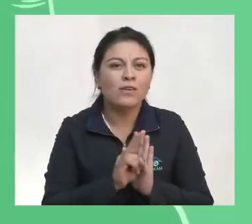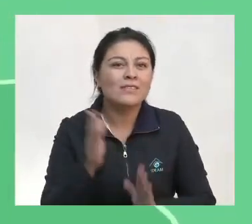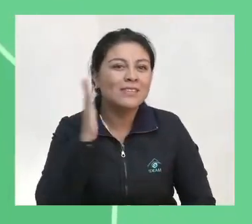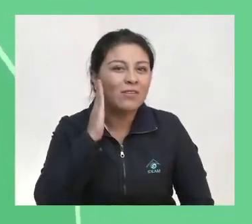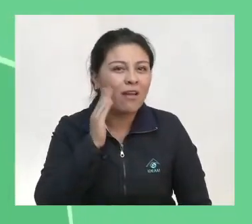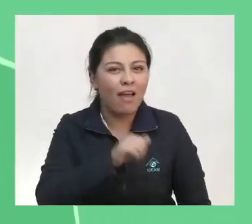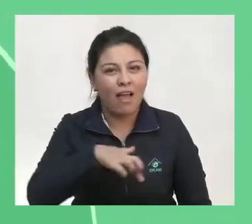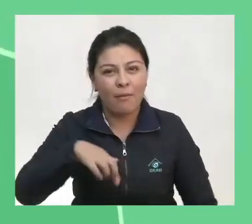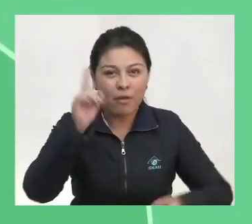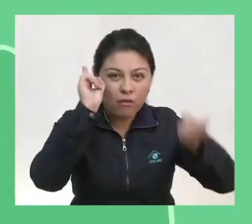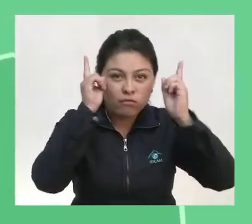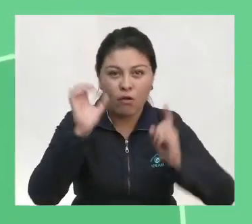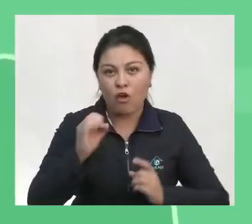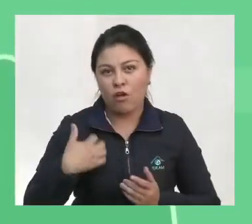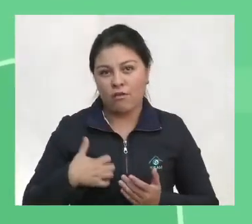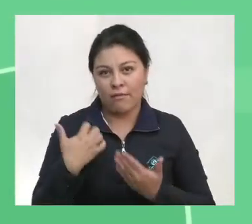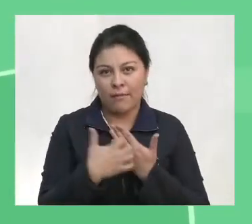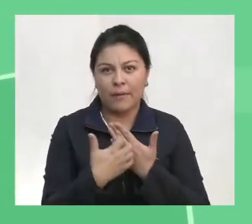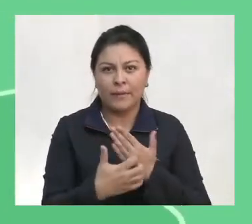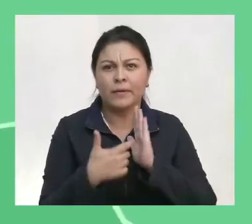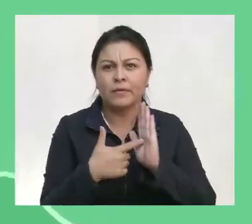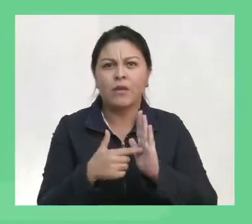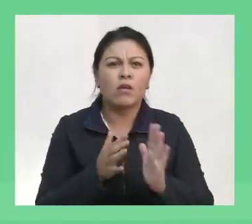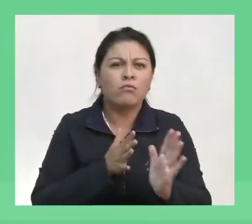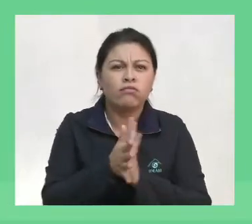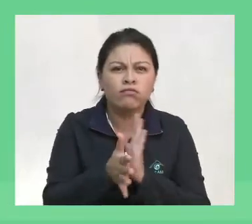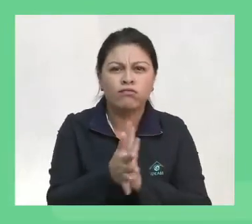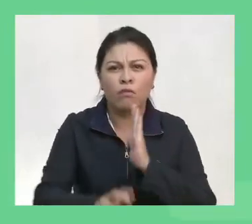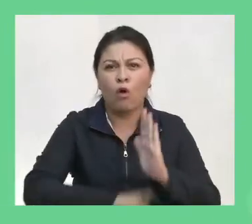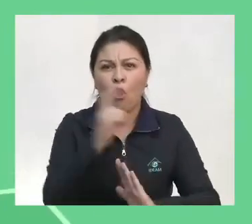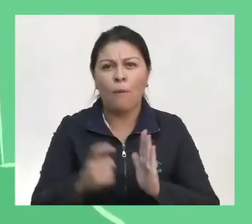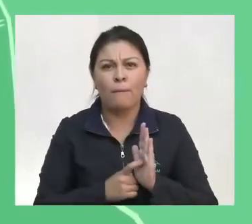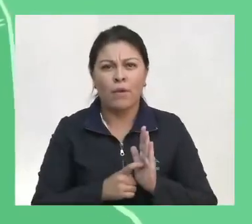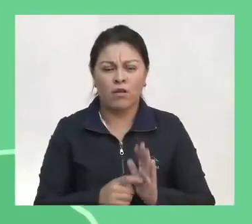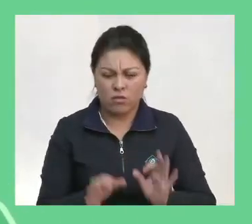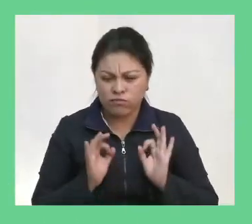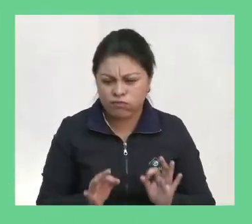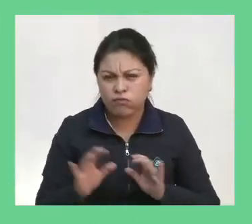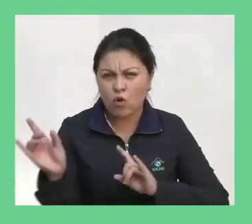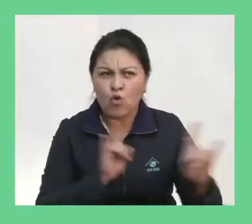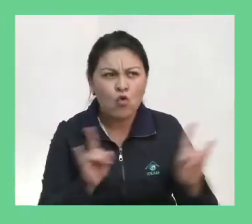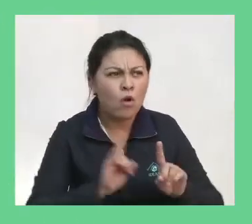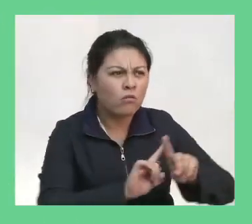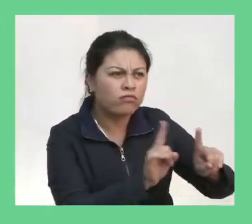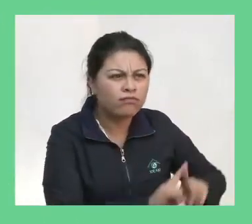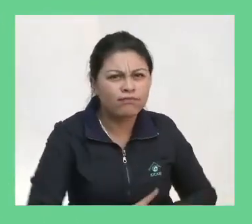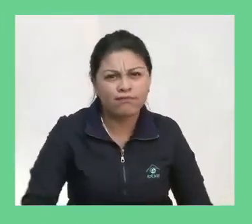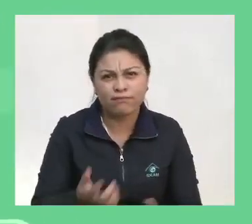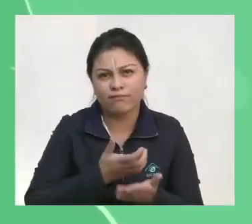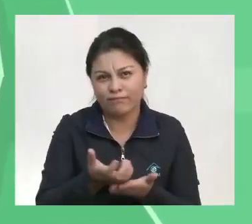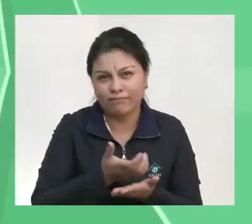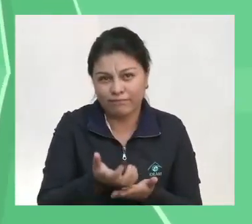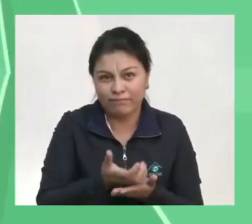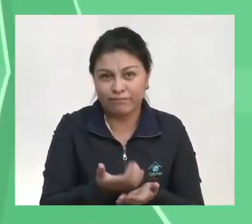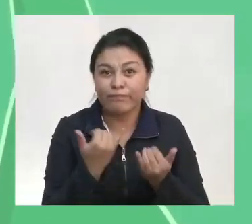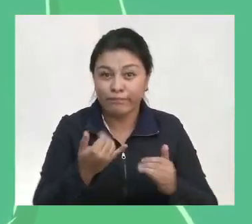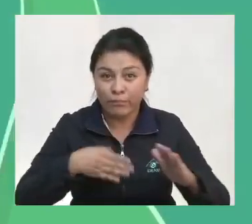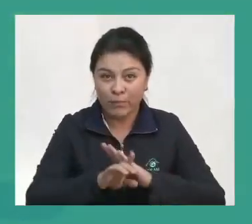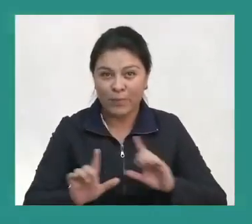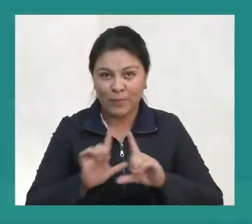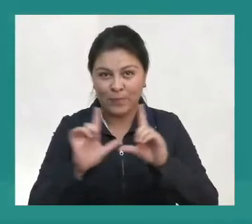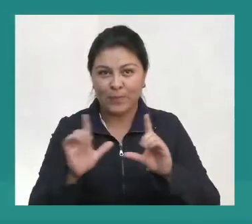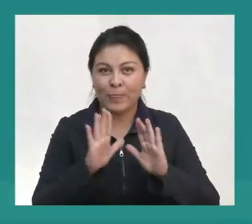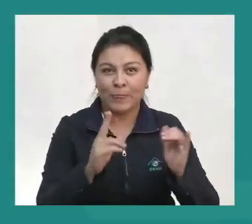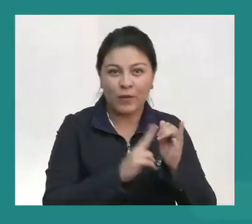Pronóstico desde Google Play o App Store. Información en tiempo real, detallada, satelital, recomendaciones y muchas opciones de